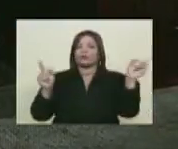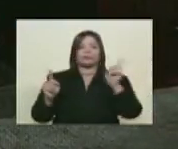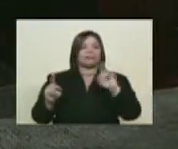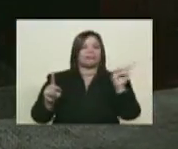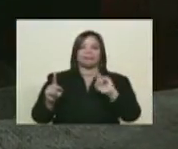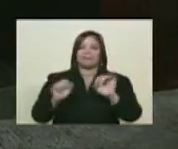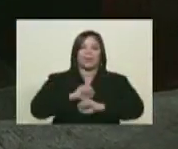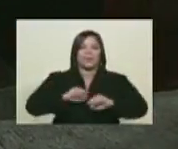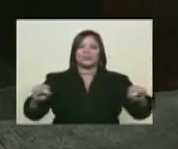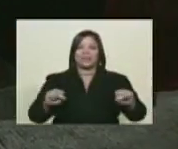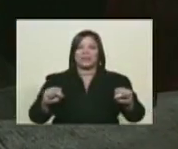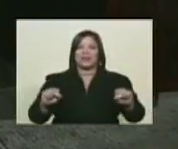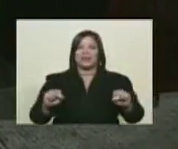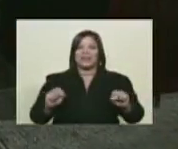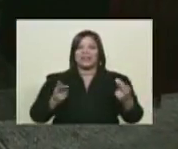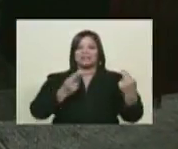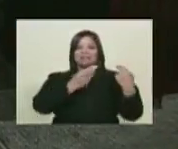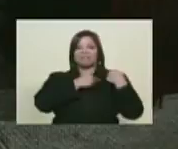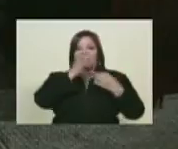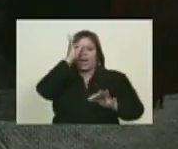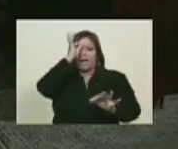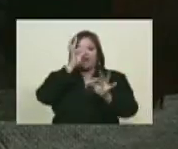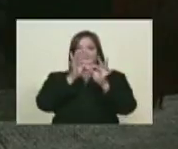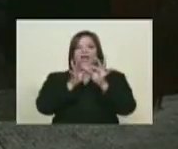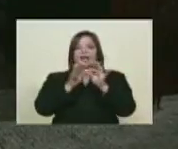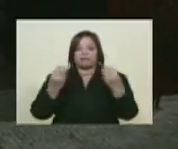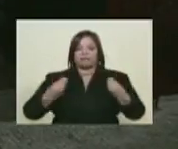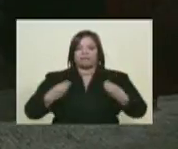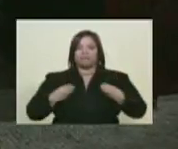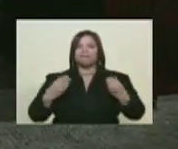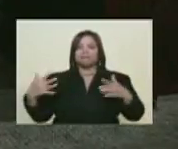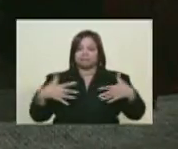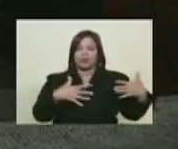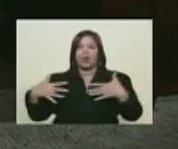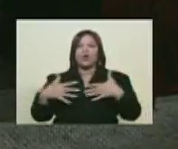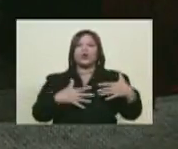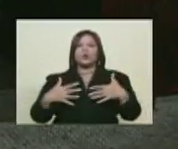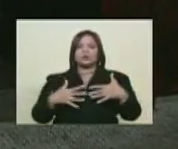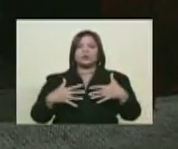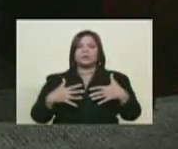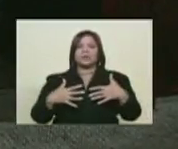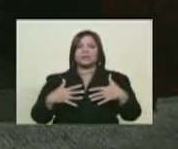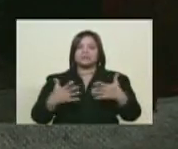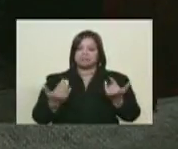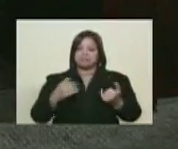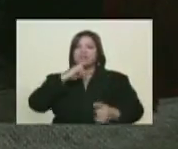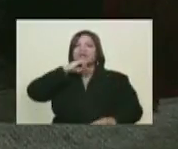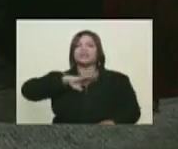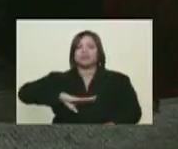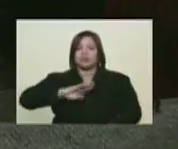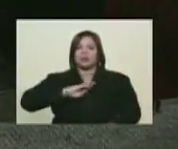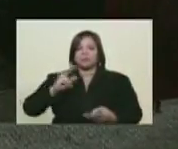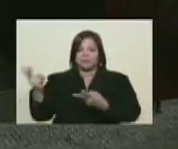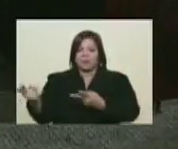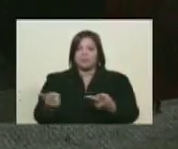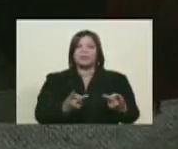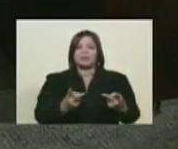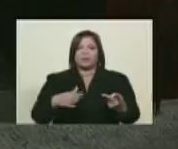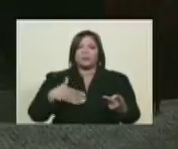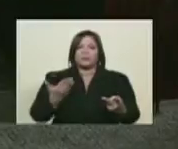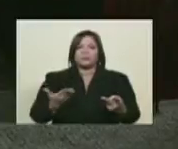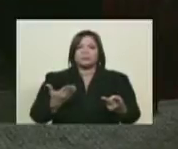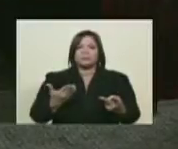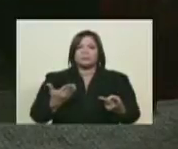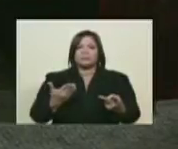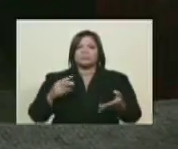porque quien asuma como fue una lucha es bienvenida de este lado de la historia y es bienvenido, por supuesto, para